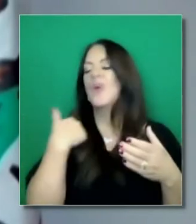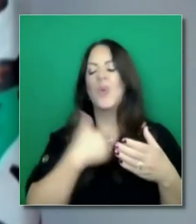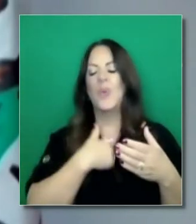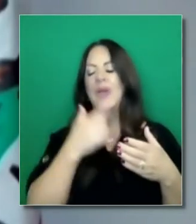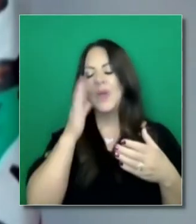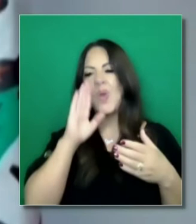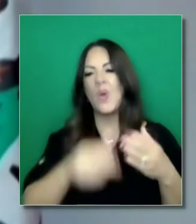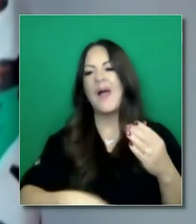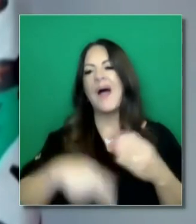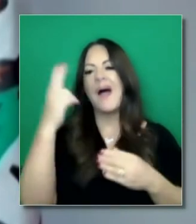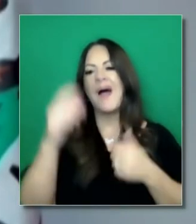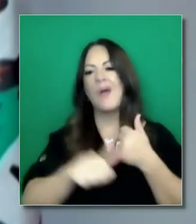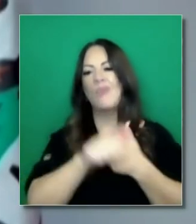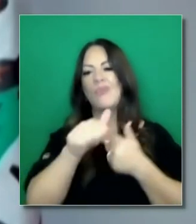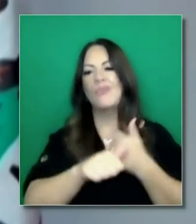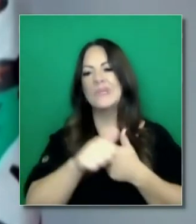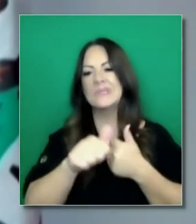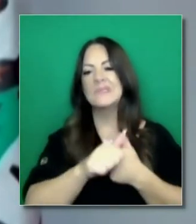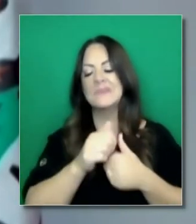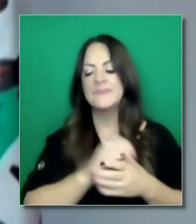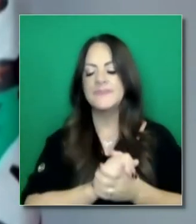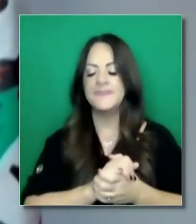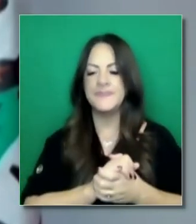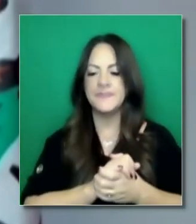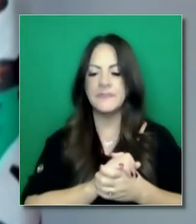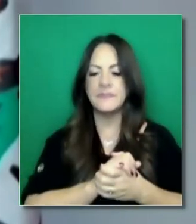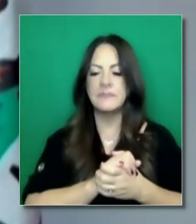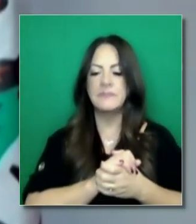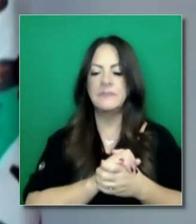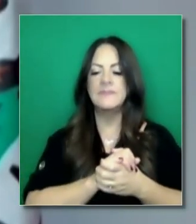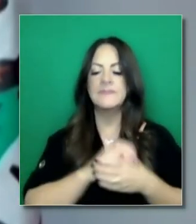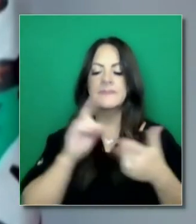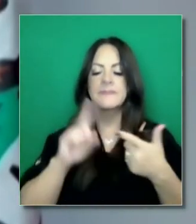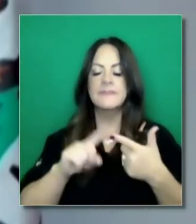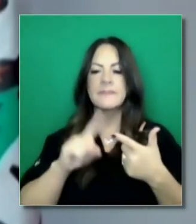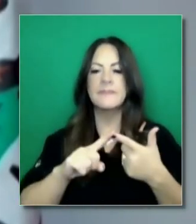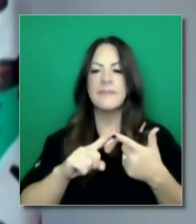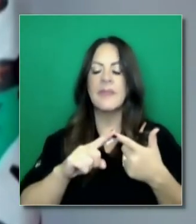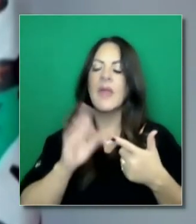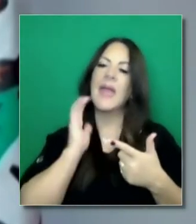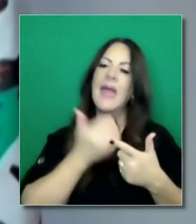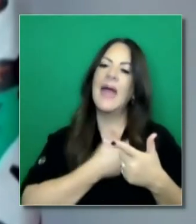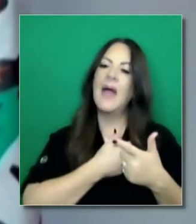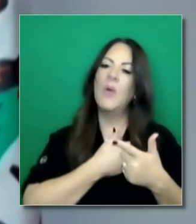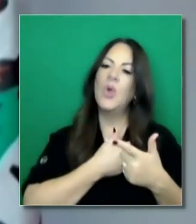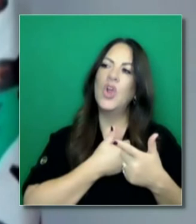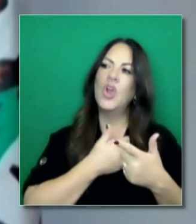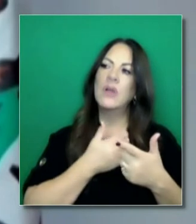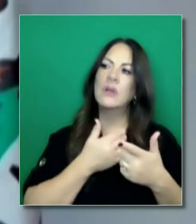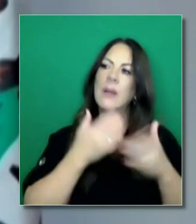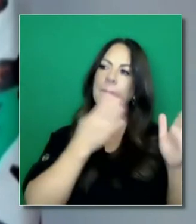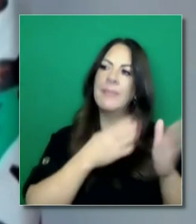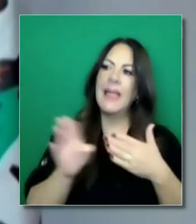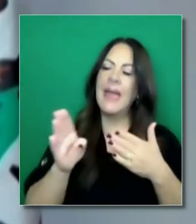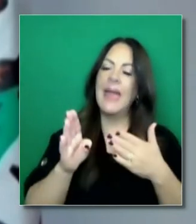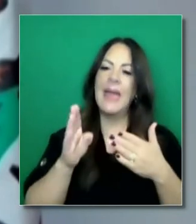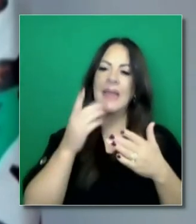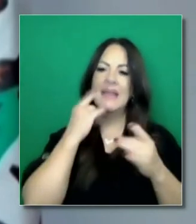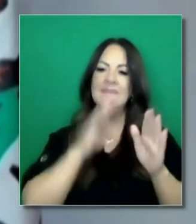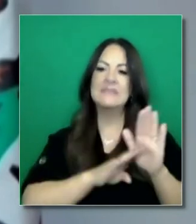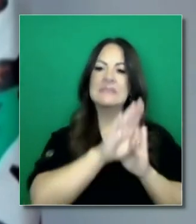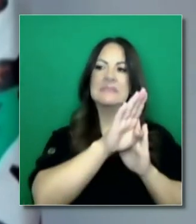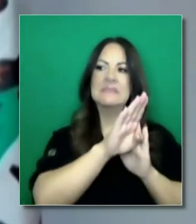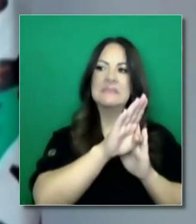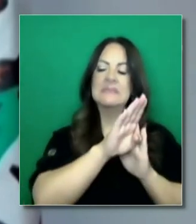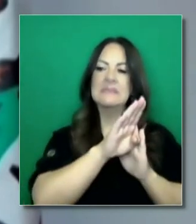está circulando en las comunidades. En cuanto a esta planeación de aumentos, el gobernador está correcto.